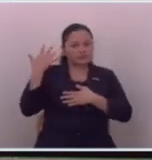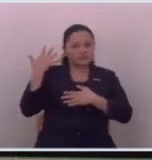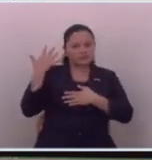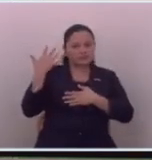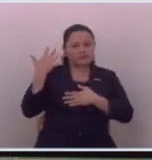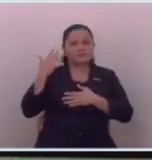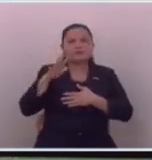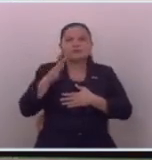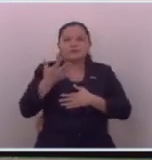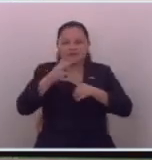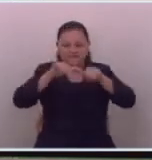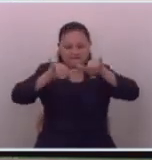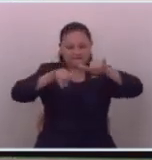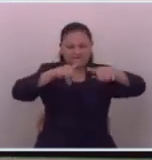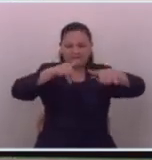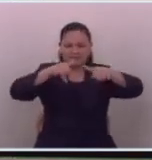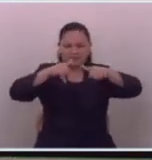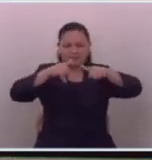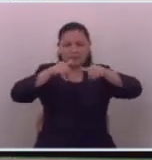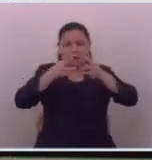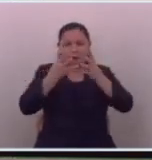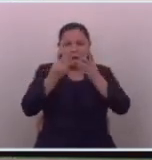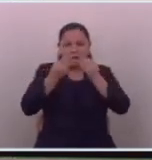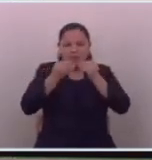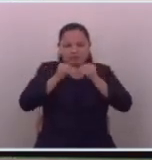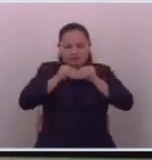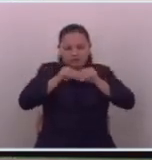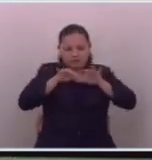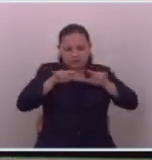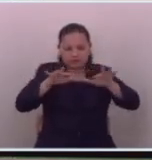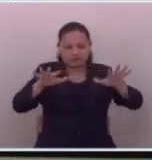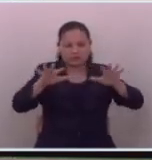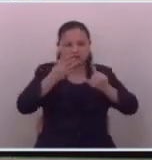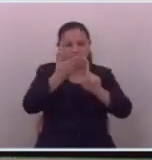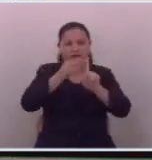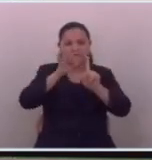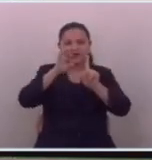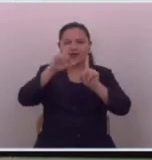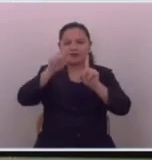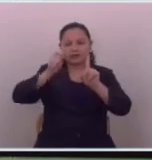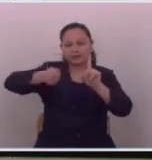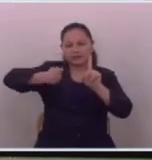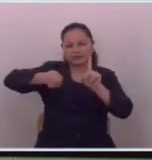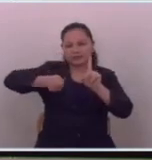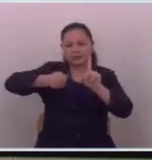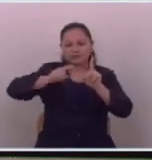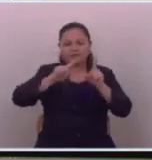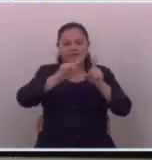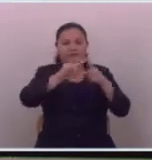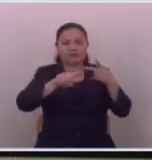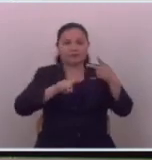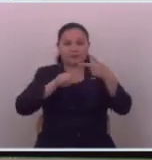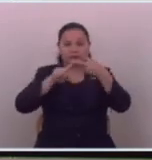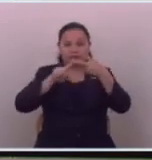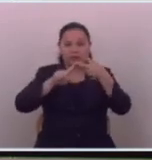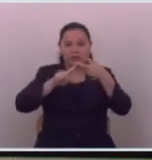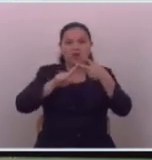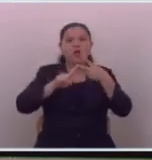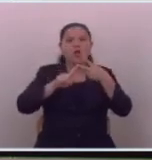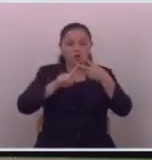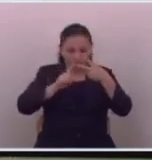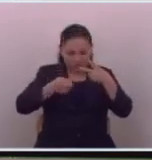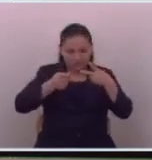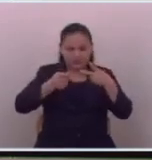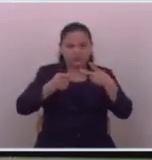para causar miedo en los fiscales en los jueces